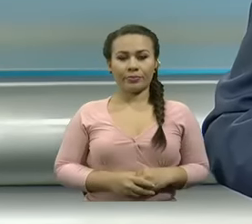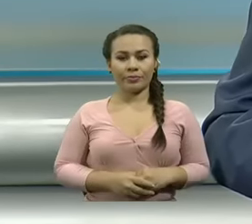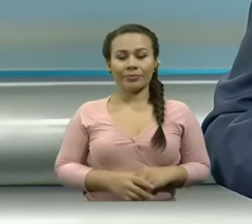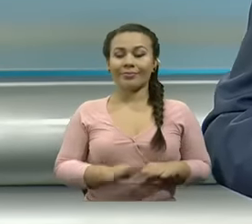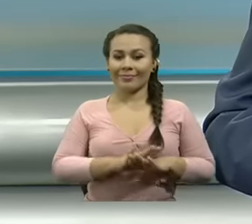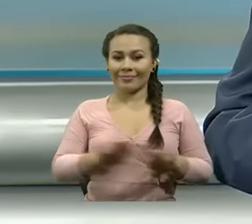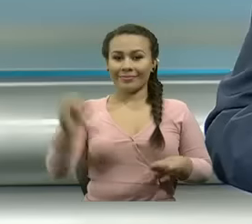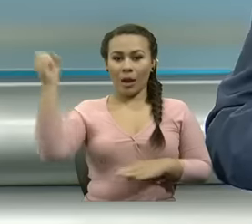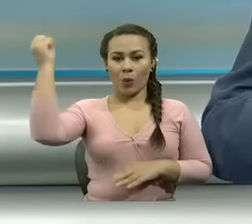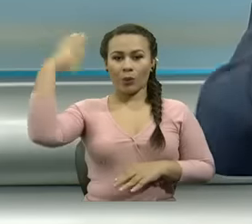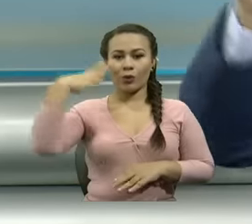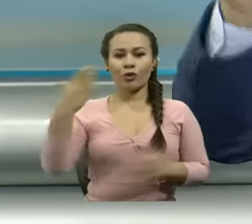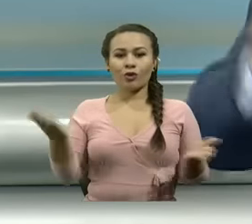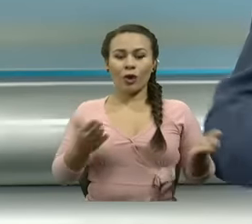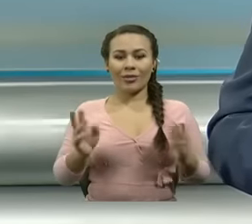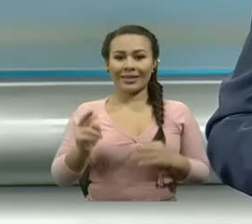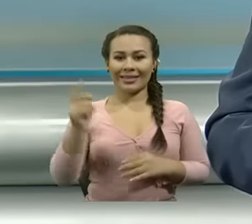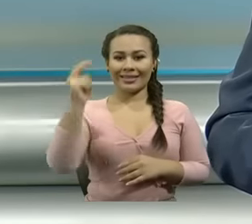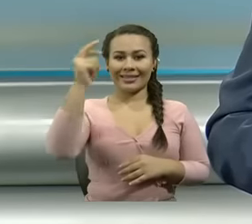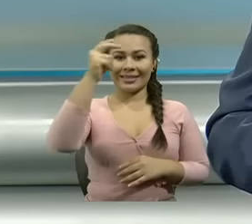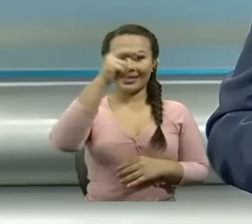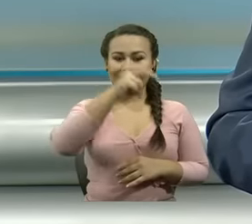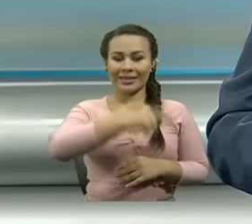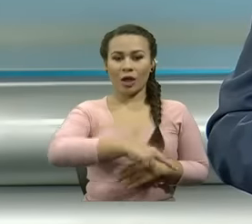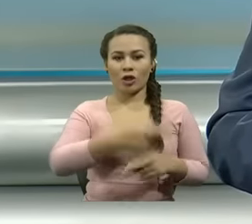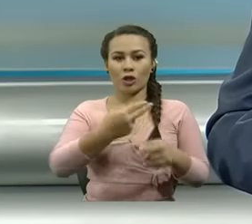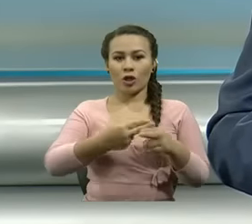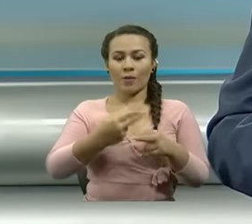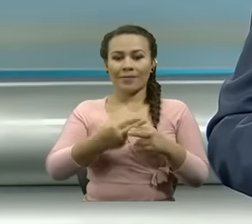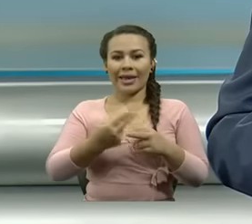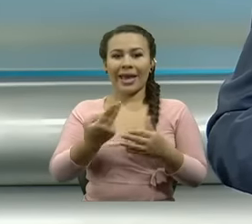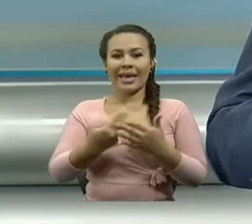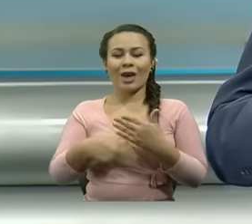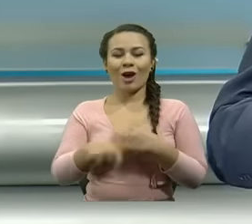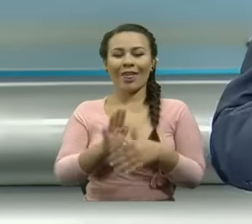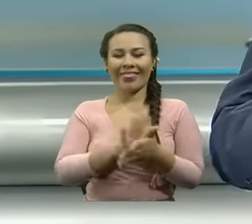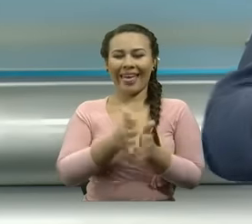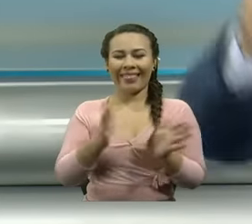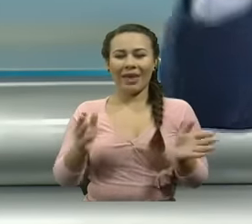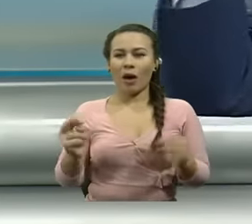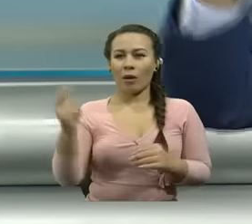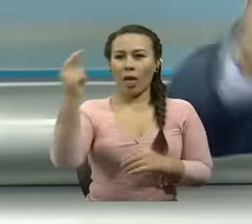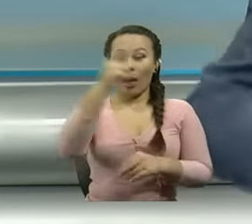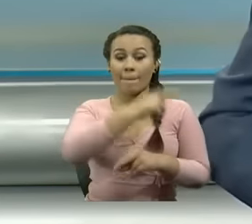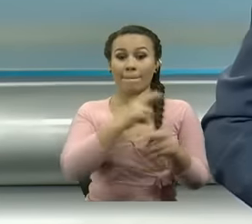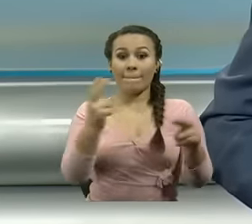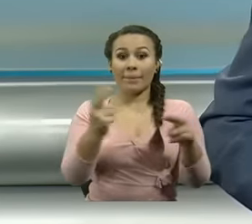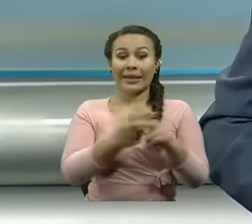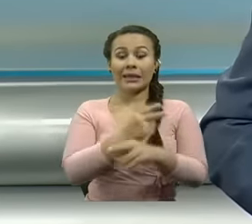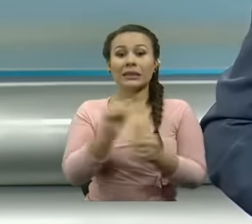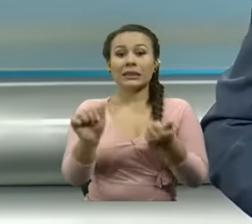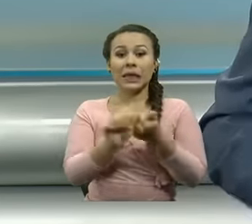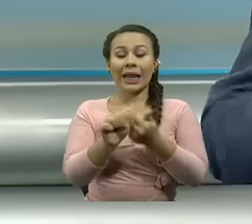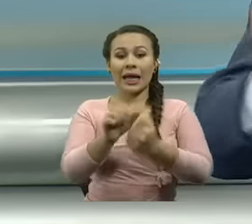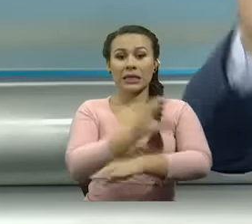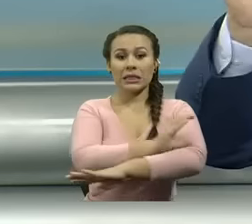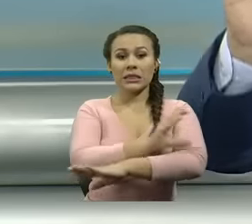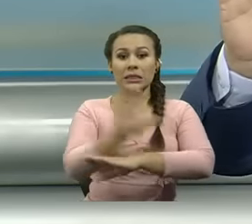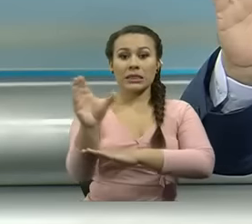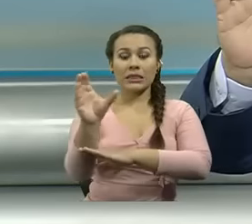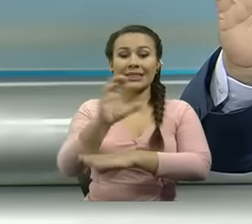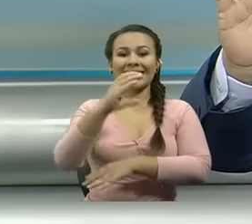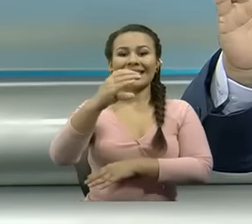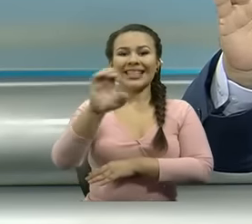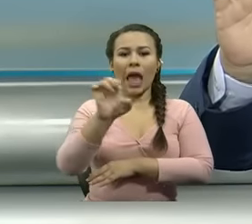iluminado el paso elevado peatonal llamado el hijo de nadie o boca de lobo a la altura de Ceibos Norte por